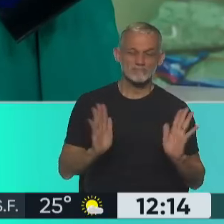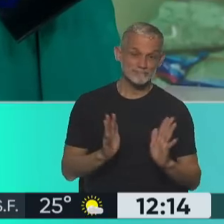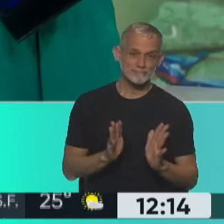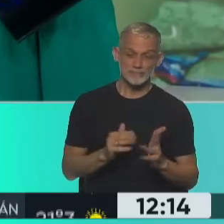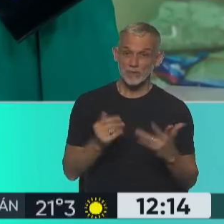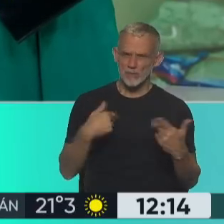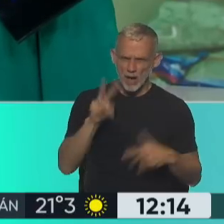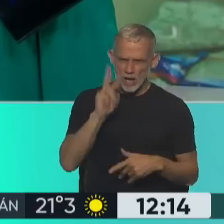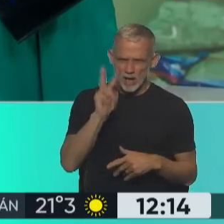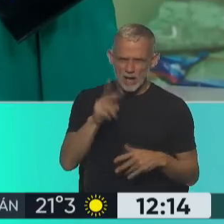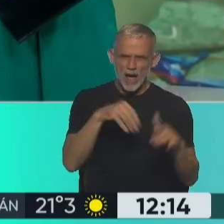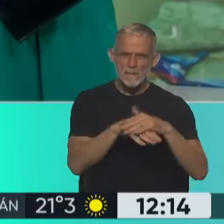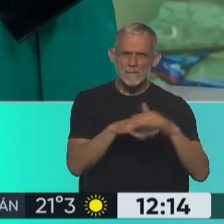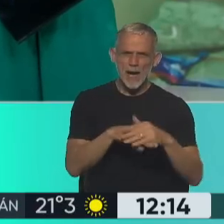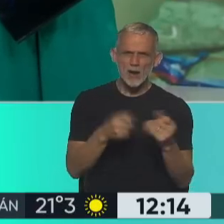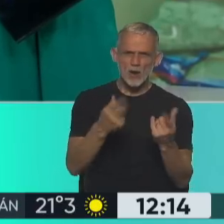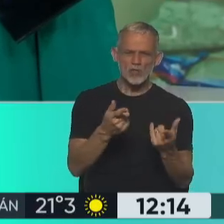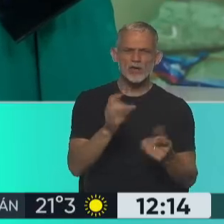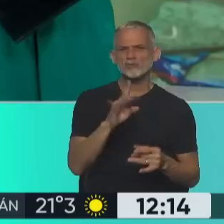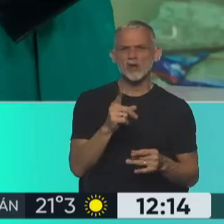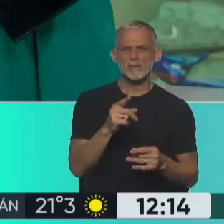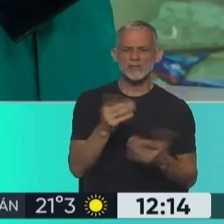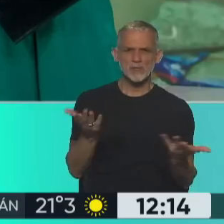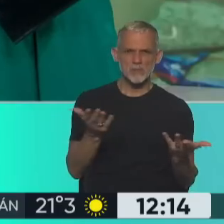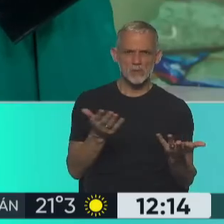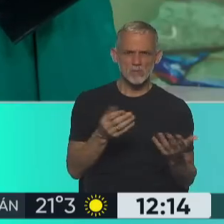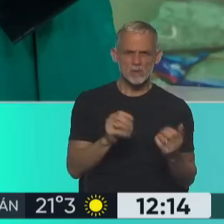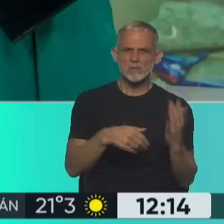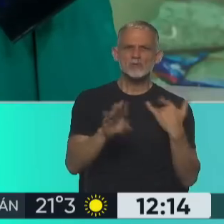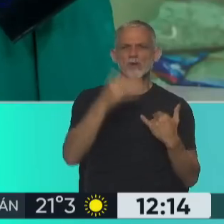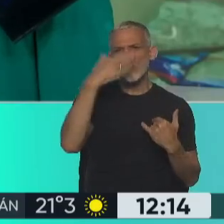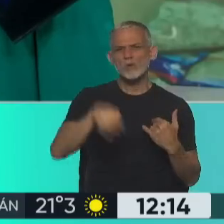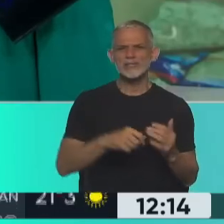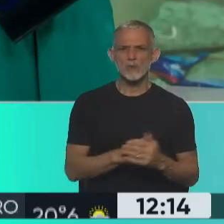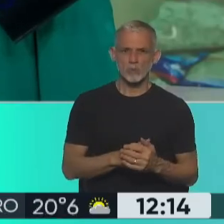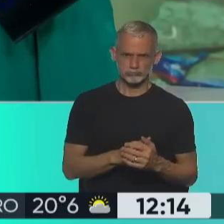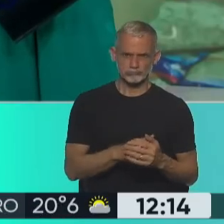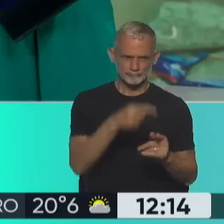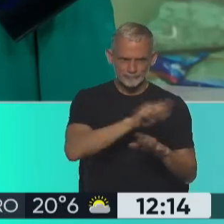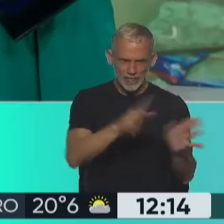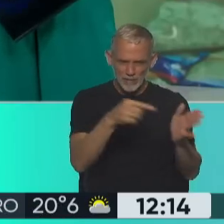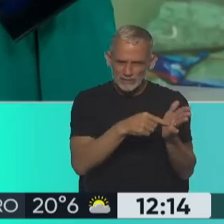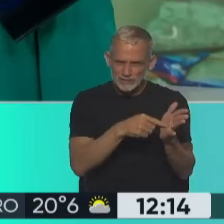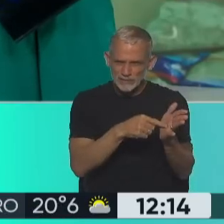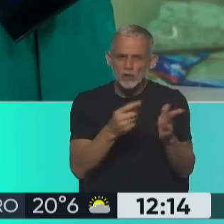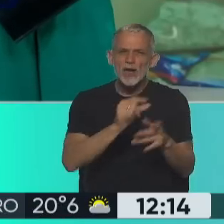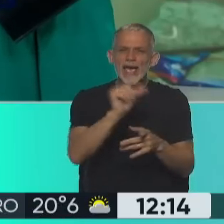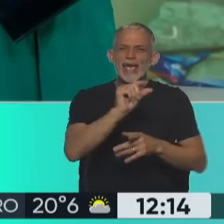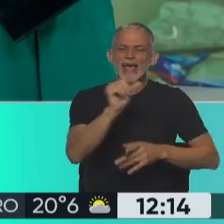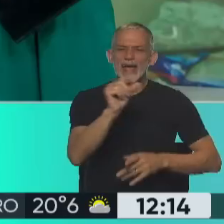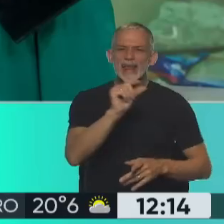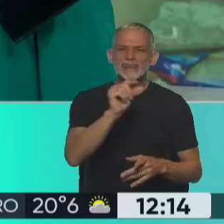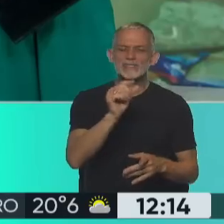Detectamos que los bancos estaban ofreciendo solamente las líneas incrementadas, o sea, la excepción a la regla. Solamente los créditos